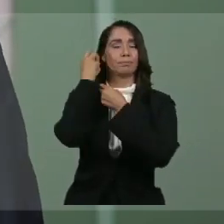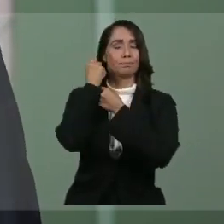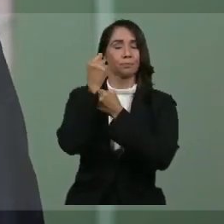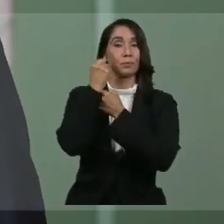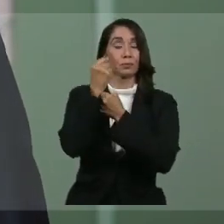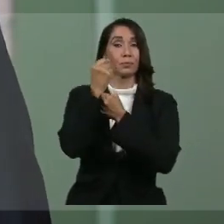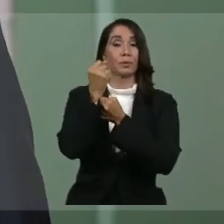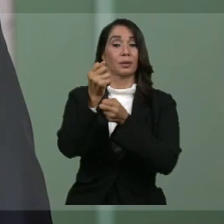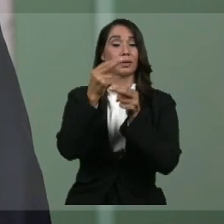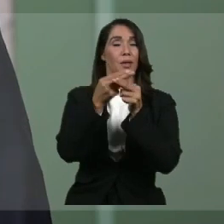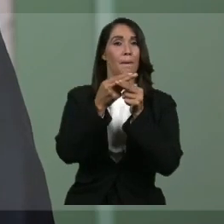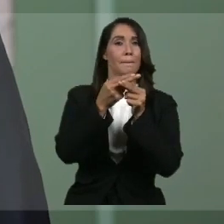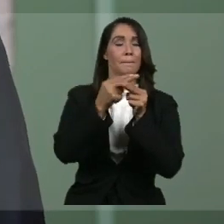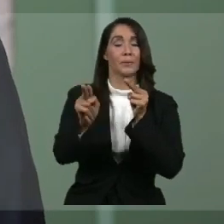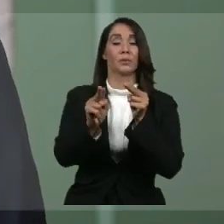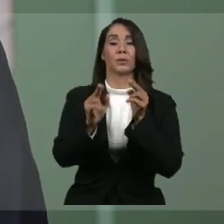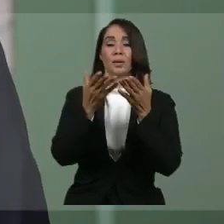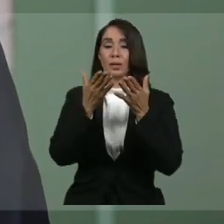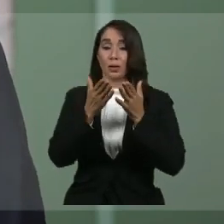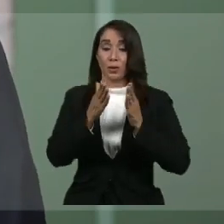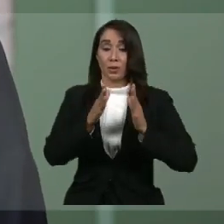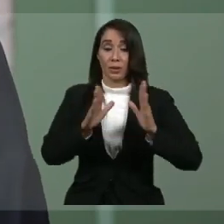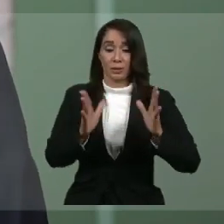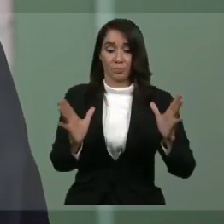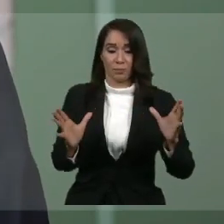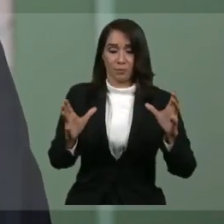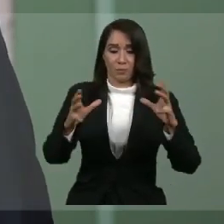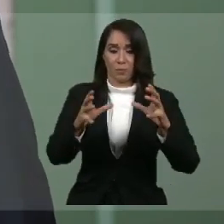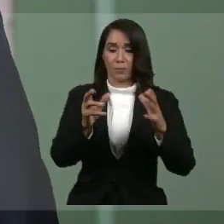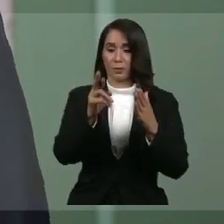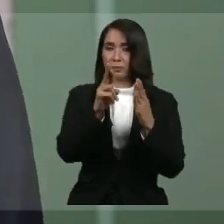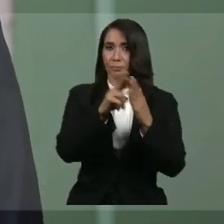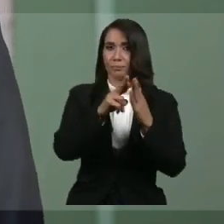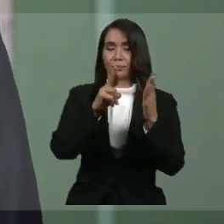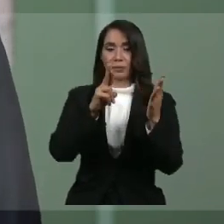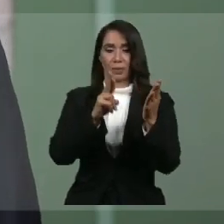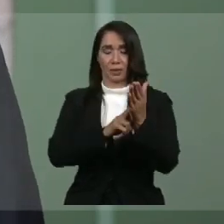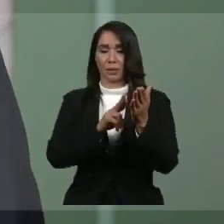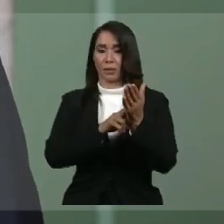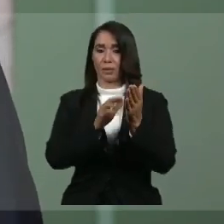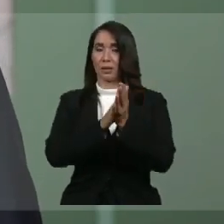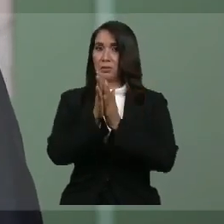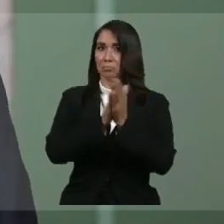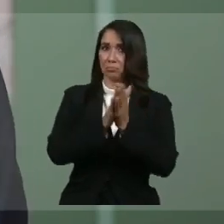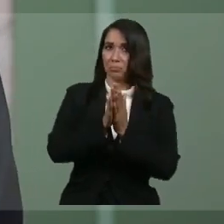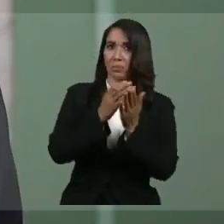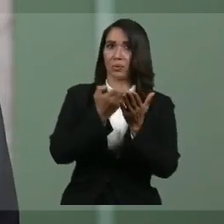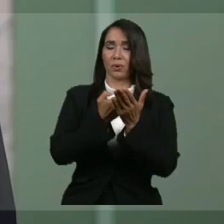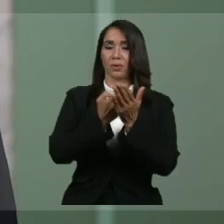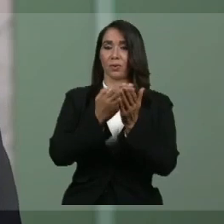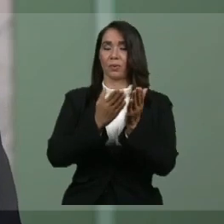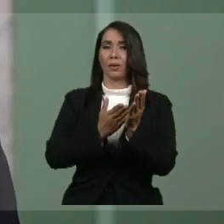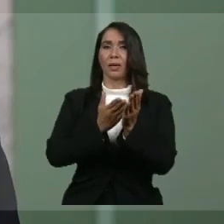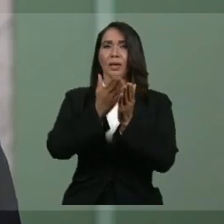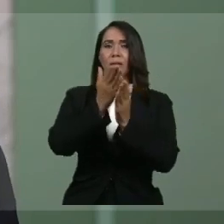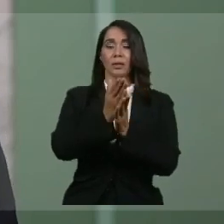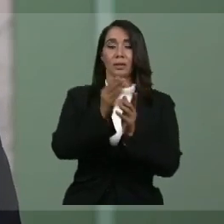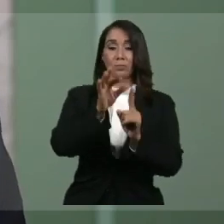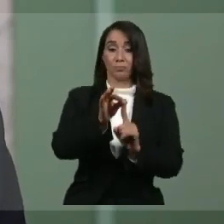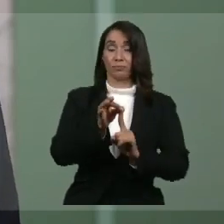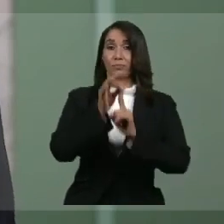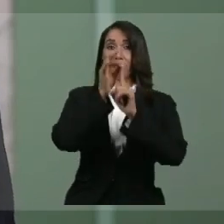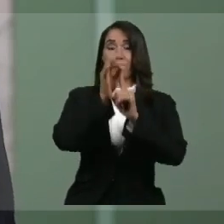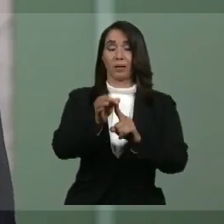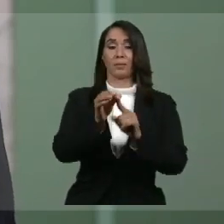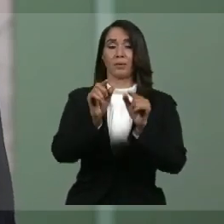sea pronto, tendremos listo un paquete completo de medidas de estímulo económico, dirigido especialmente a nuestros